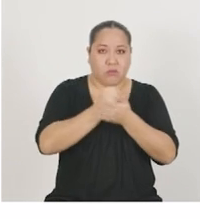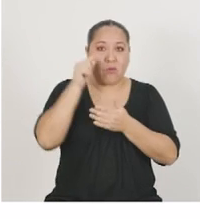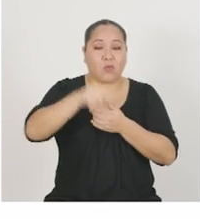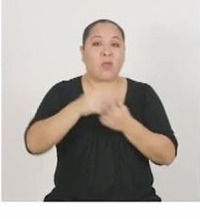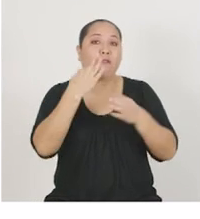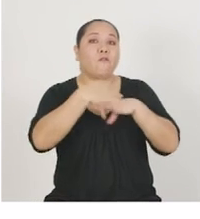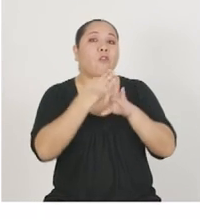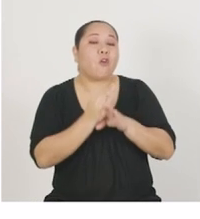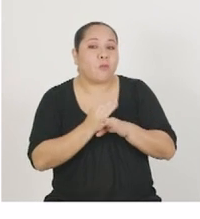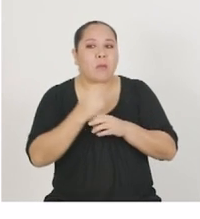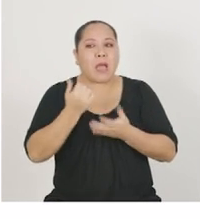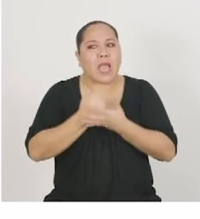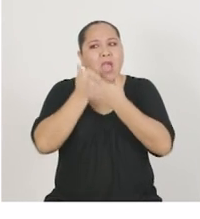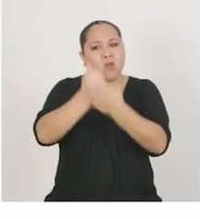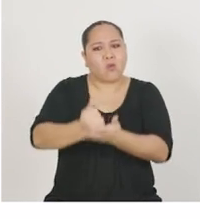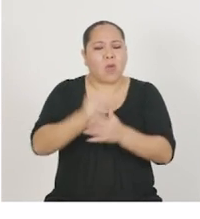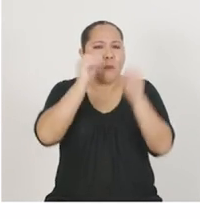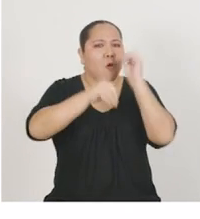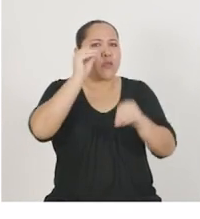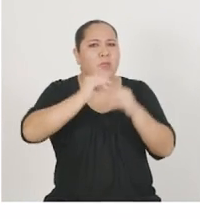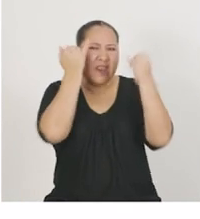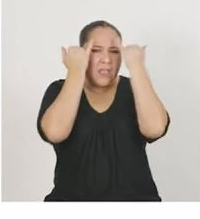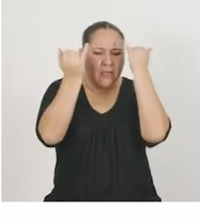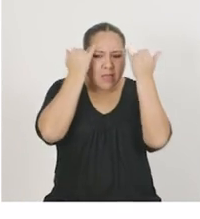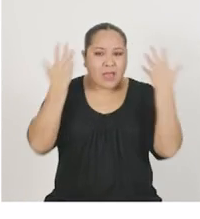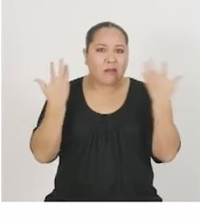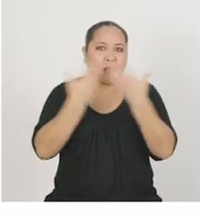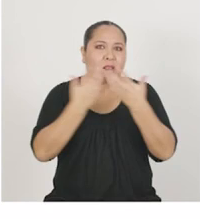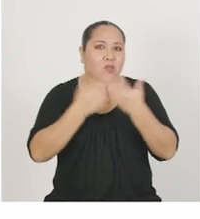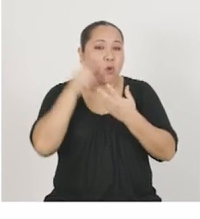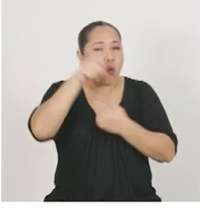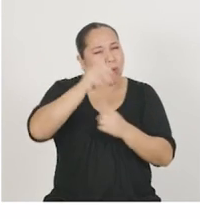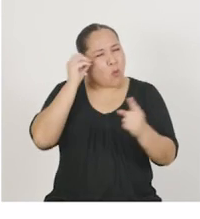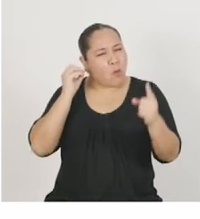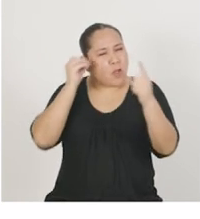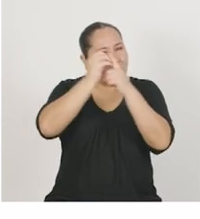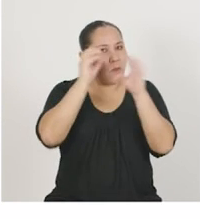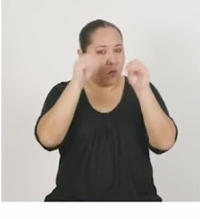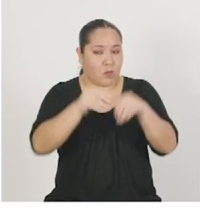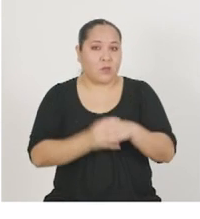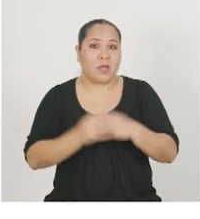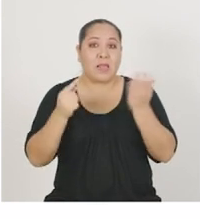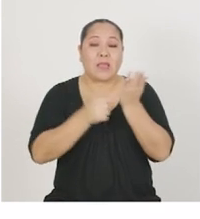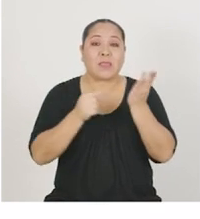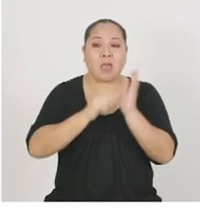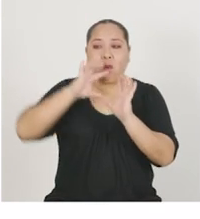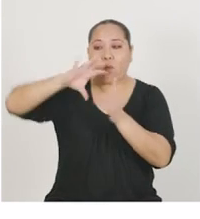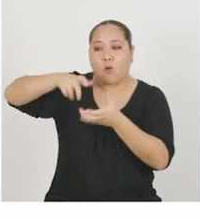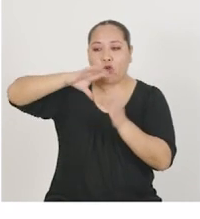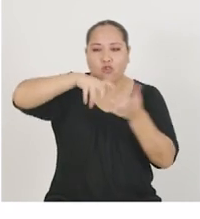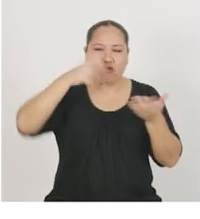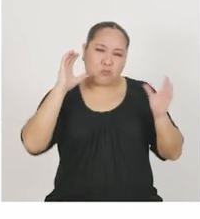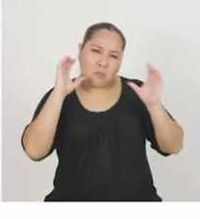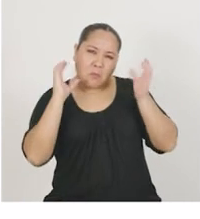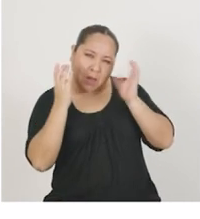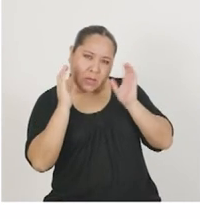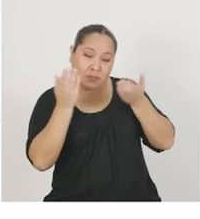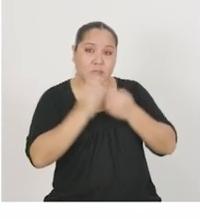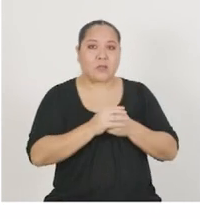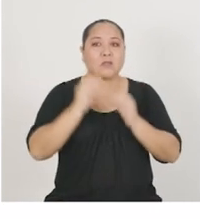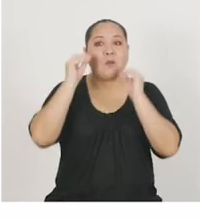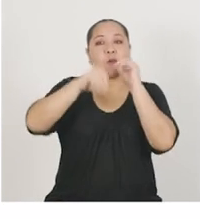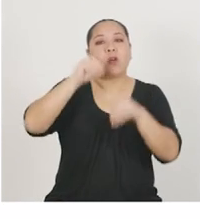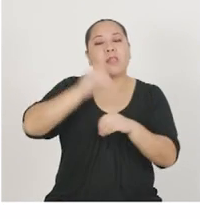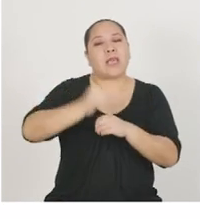visual cuyo propósito es facilitar la generación de ideas en relación a un reto establecido. La técnica de Mundos relacionados,